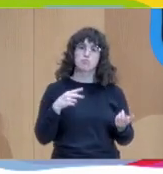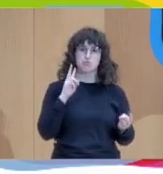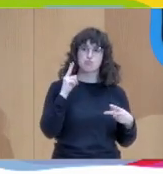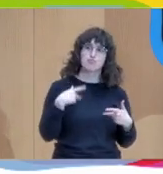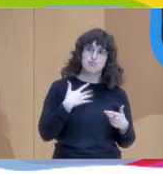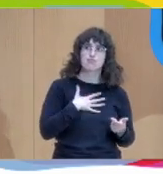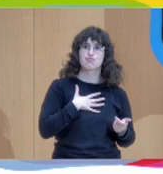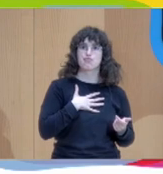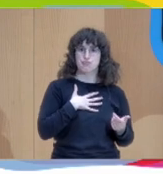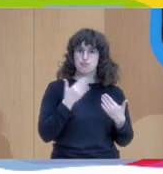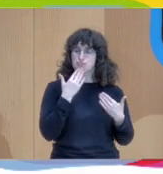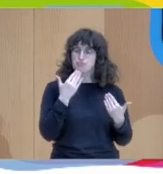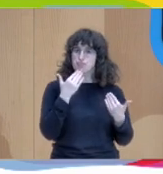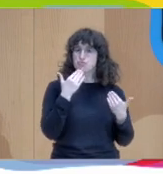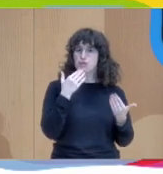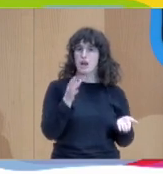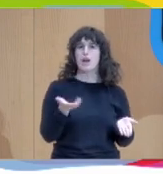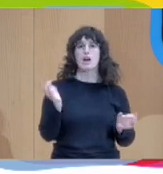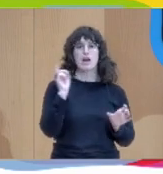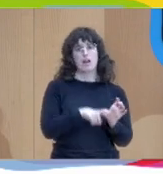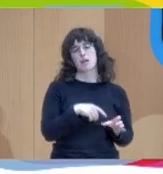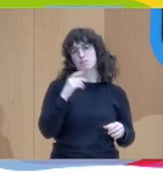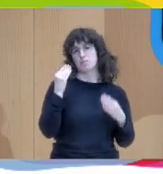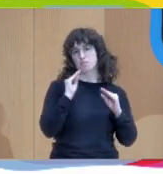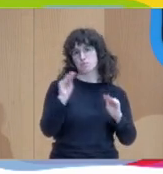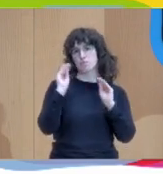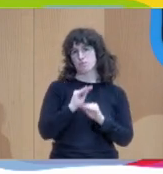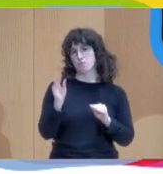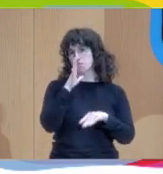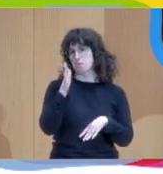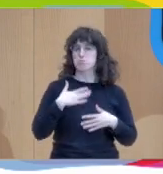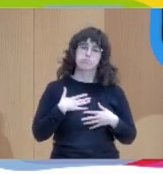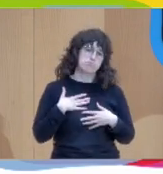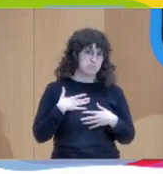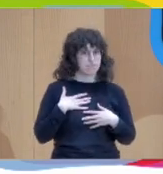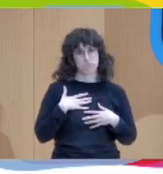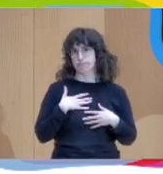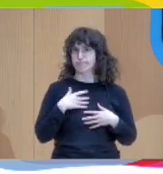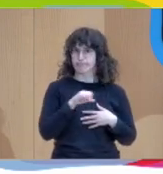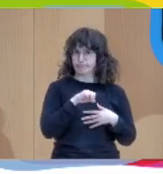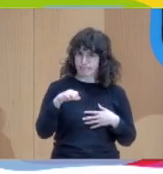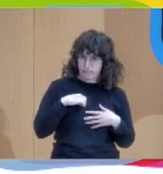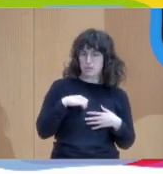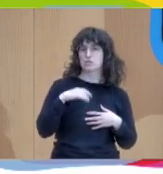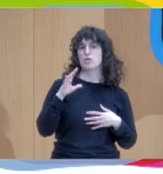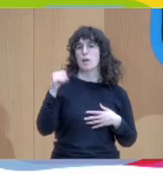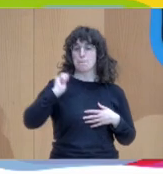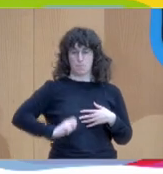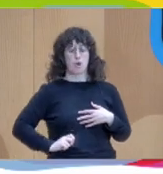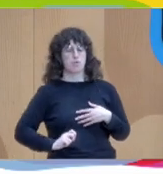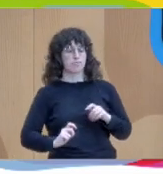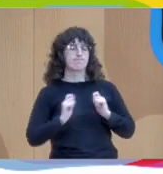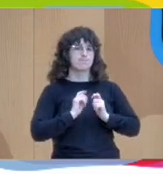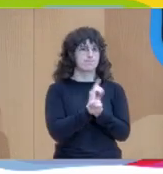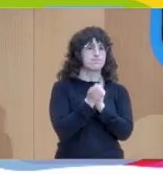haber participado en esta formación porque para mí ha supuesto un cambio personal y profesional. Además, he